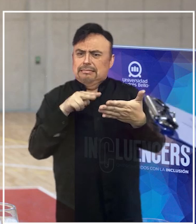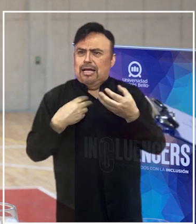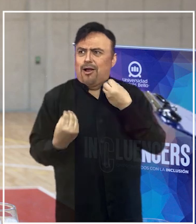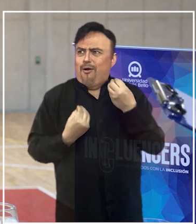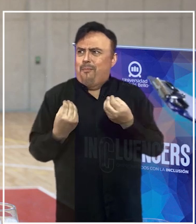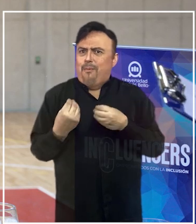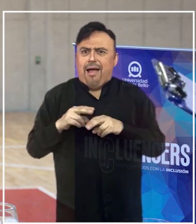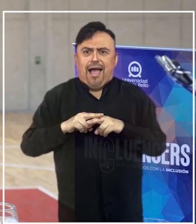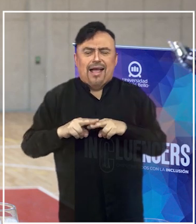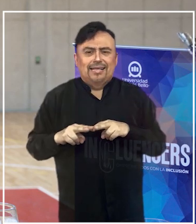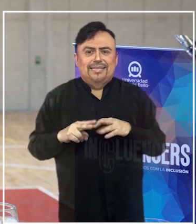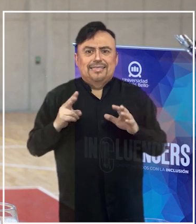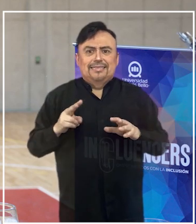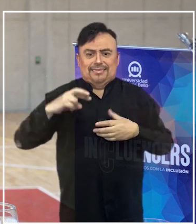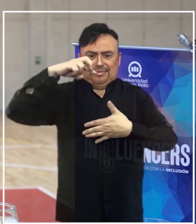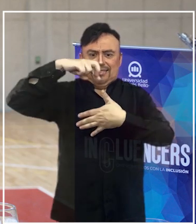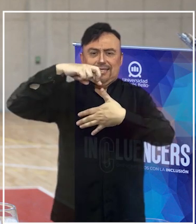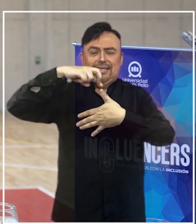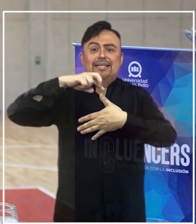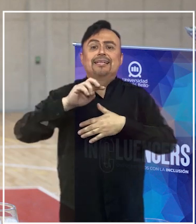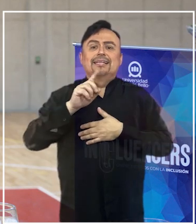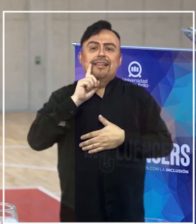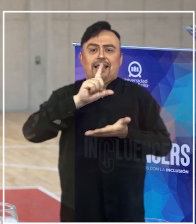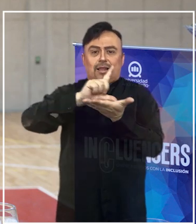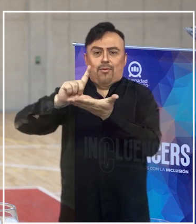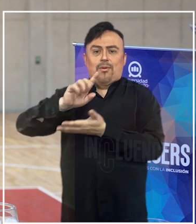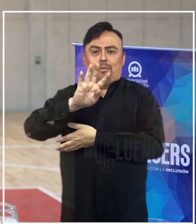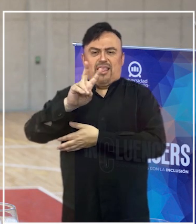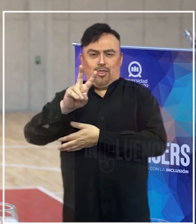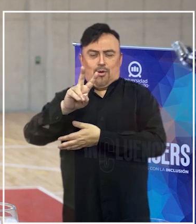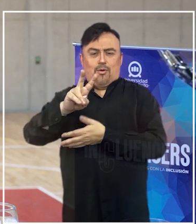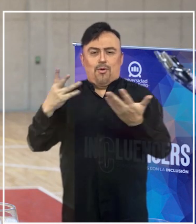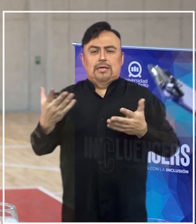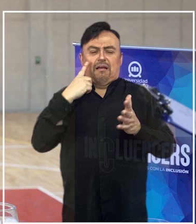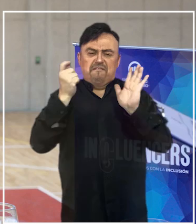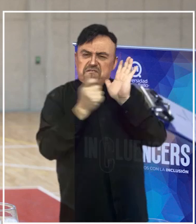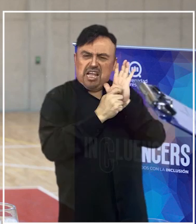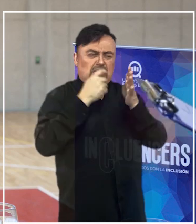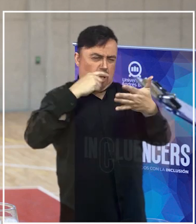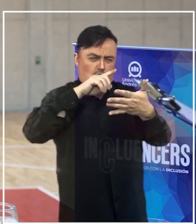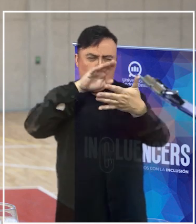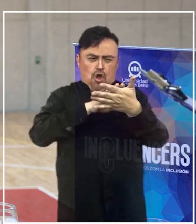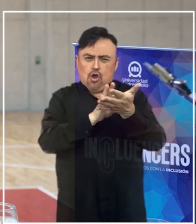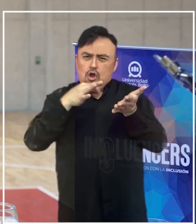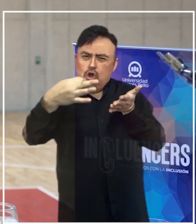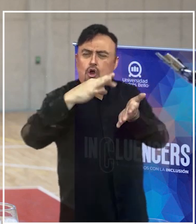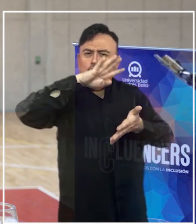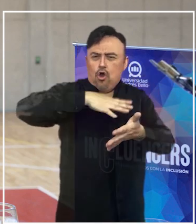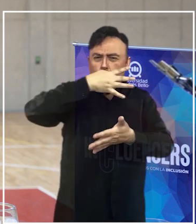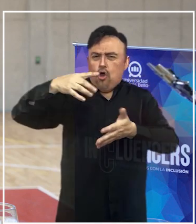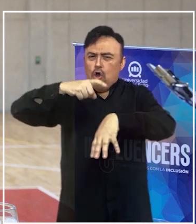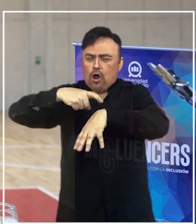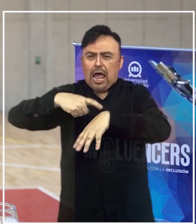esto? Porque los parapanamericanos tenían 42 sedes y uno veía fechas, veía horarios, veía recintos y decía, bueno,